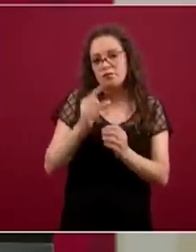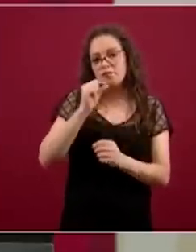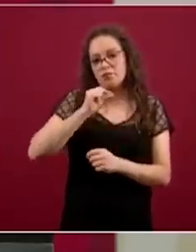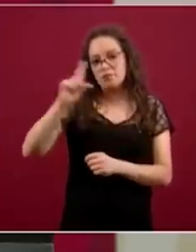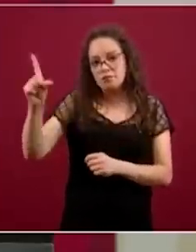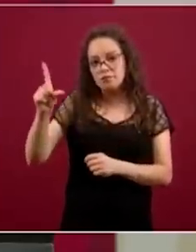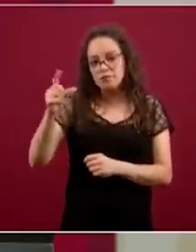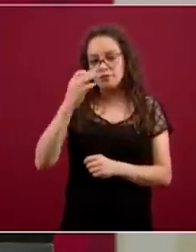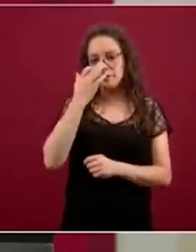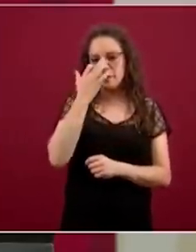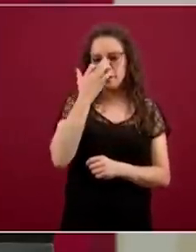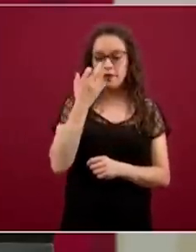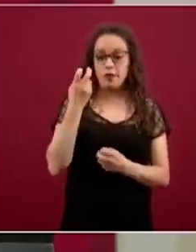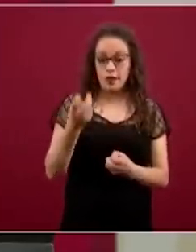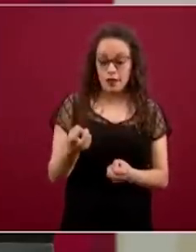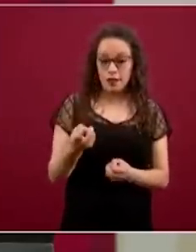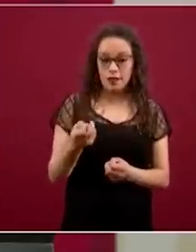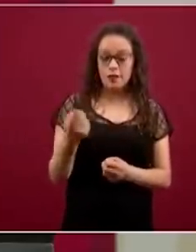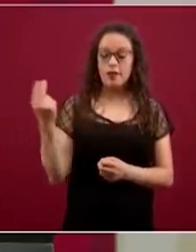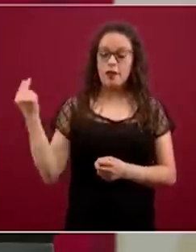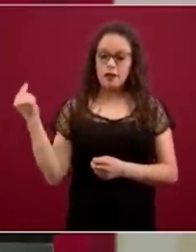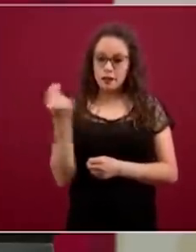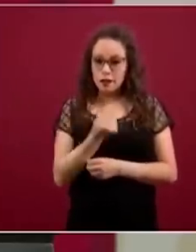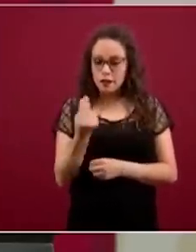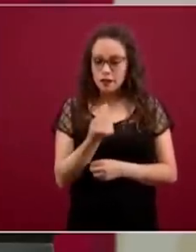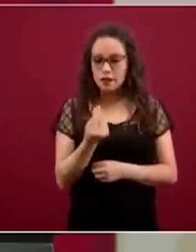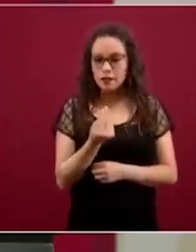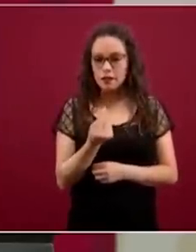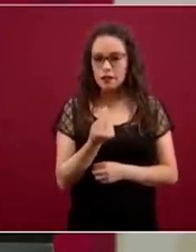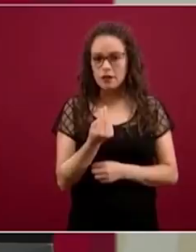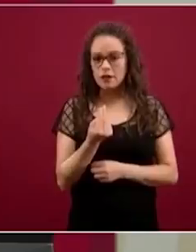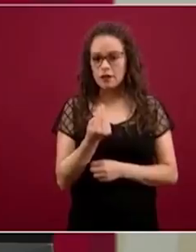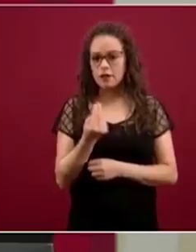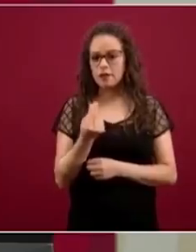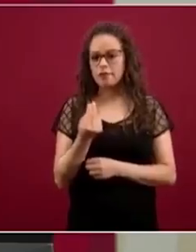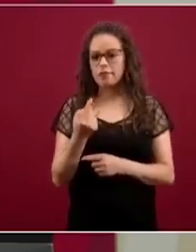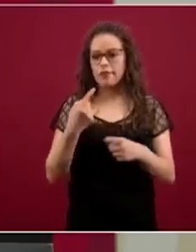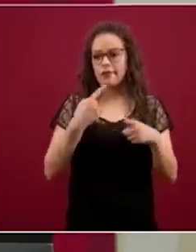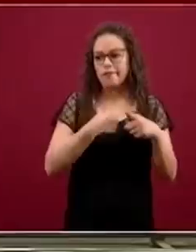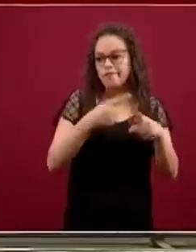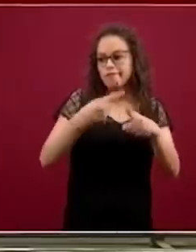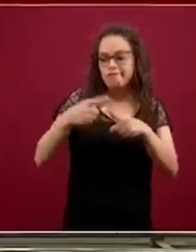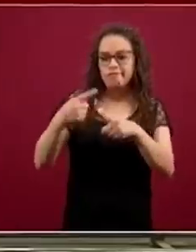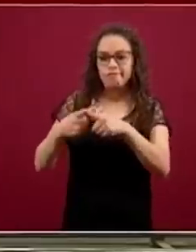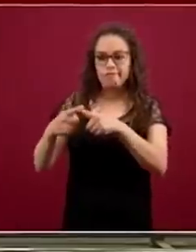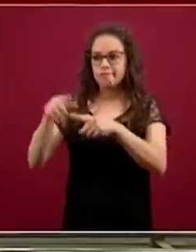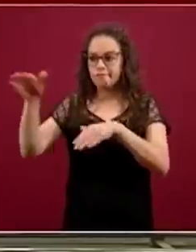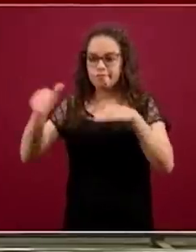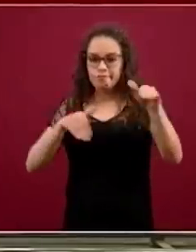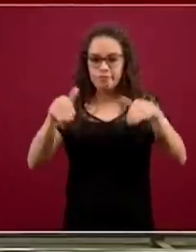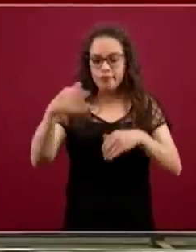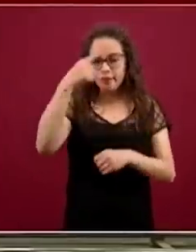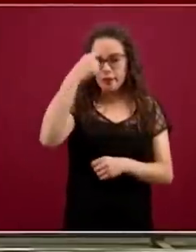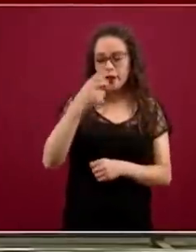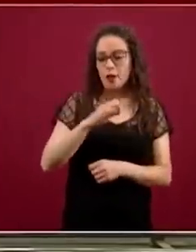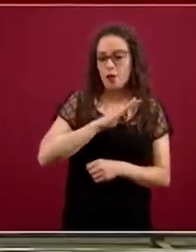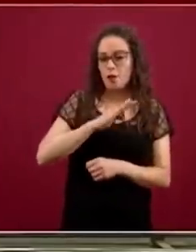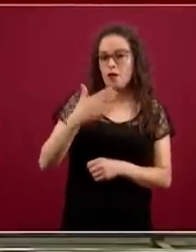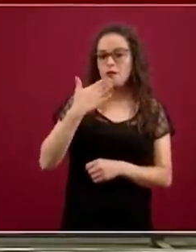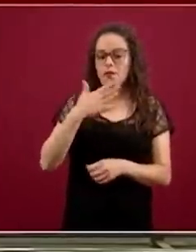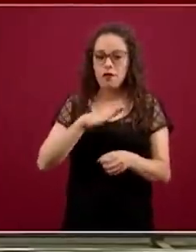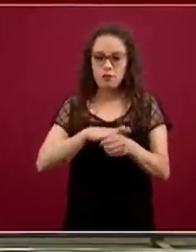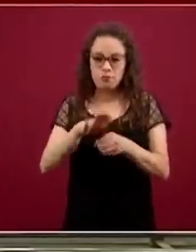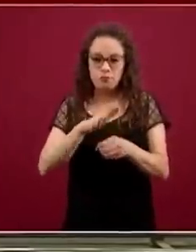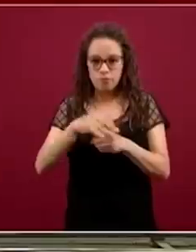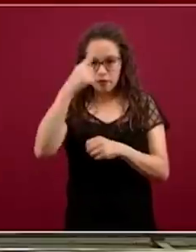tenemos que acudir a todos los elementos que nos permitan solventar con mayor determinación